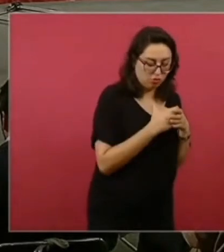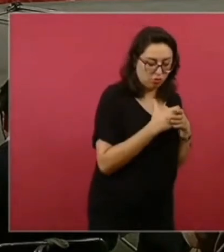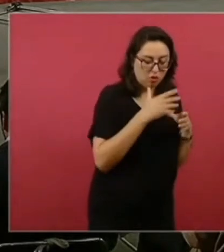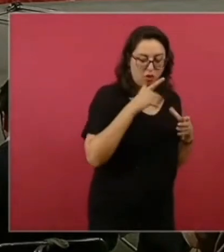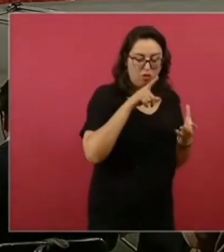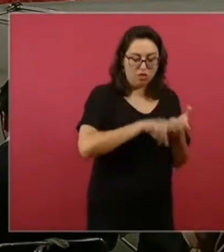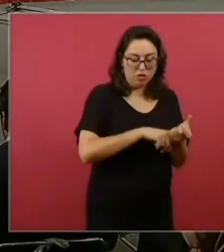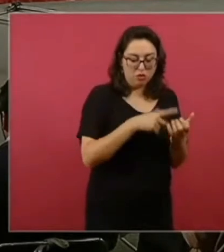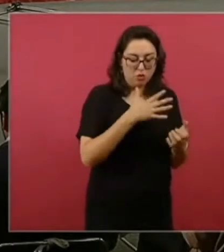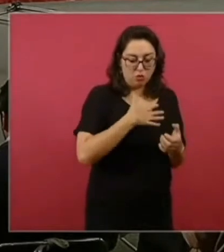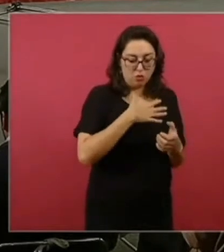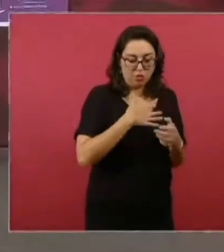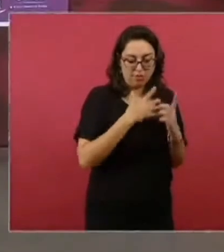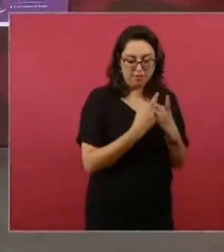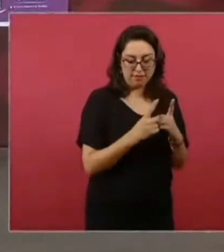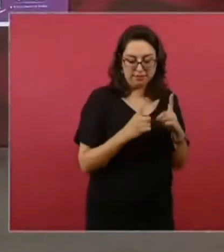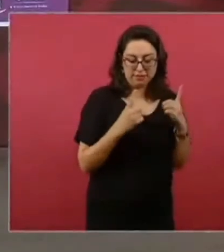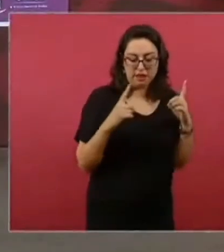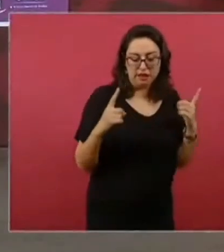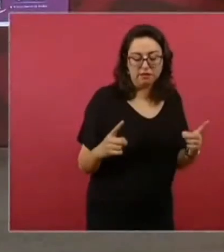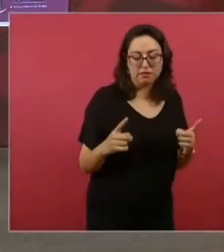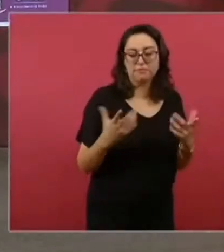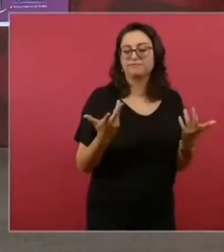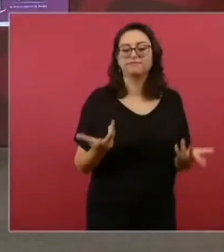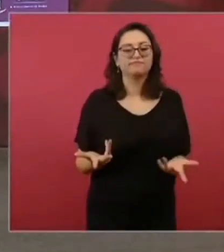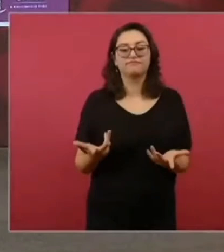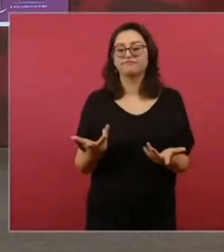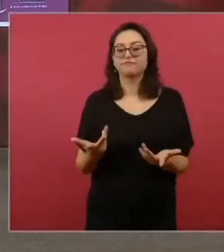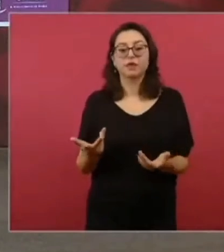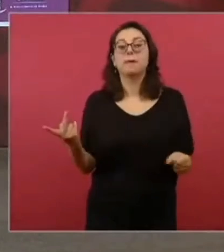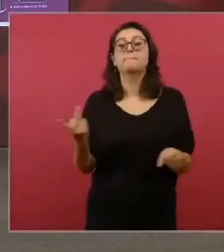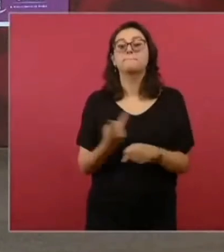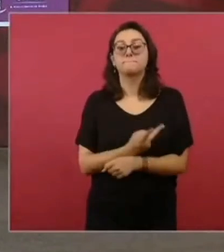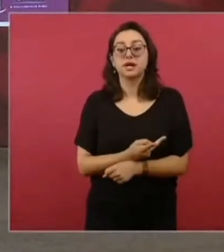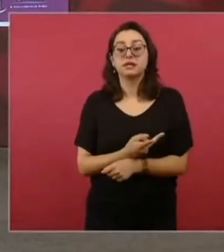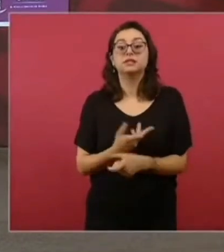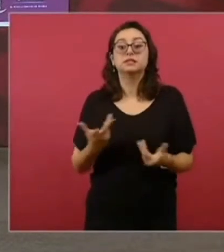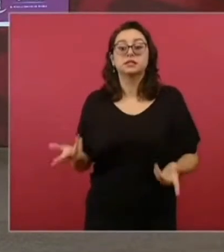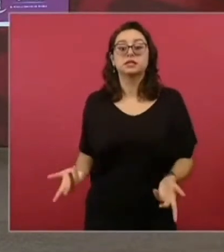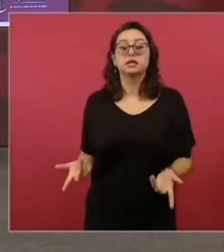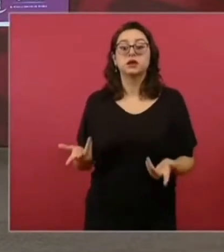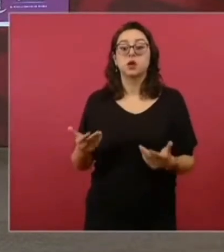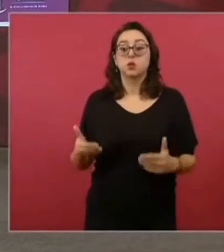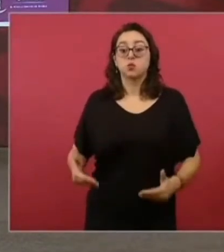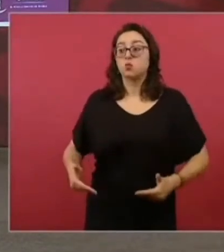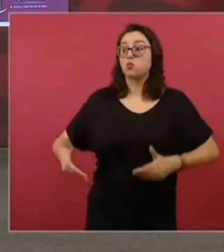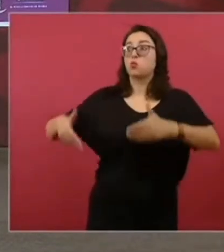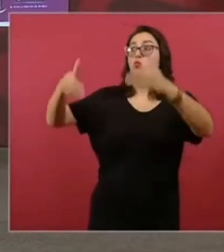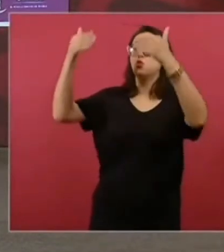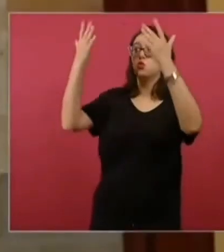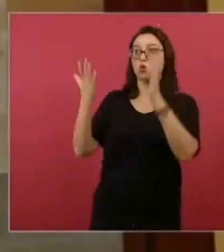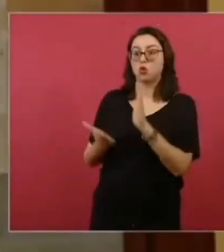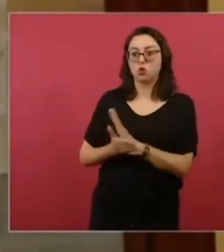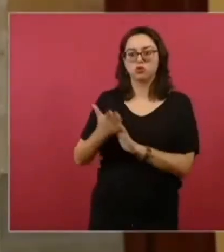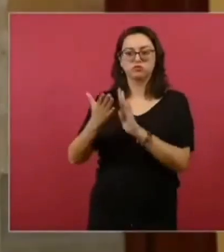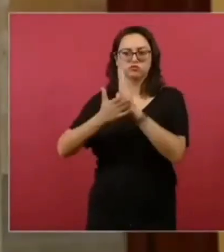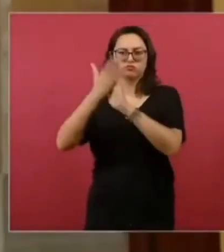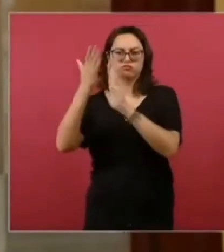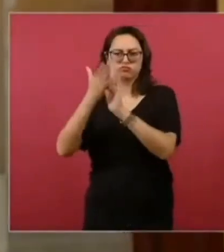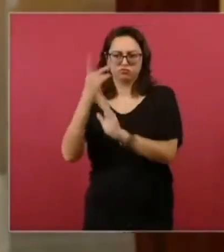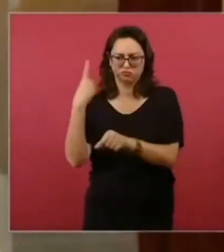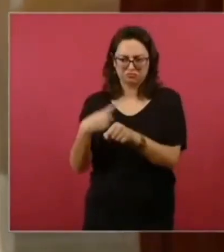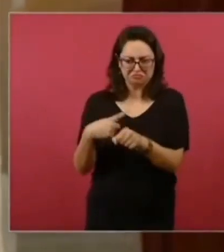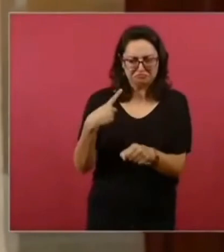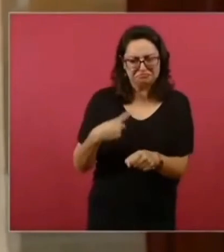muros como generamos el desarrollo. Los muros no detienen a las enfermedades, ya lo vimos con la pandemia por COVID, no detienen la pobreza, no